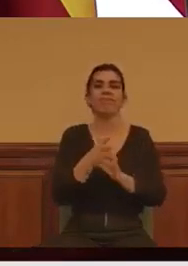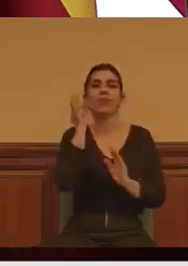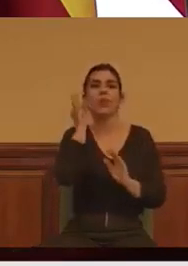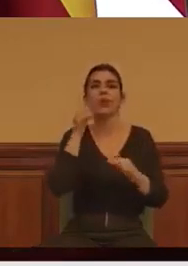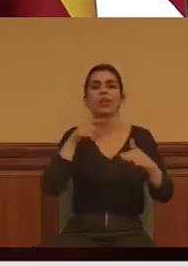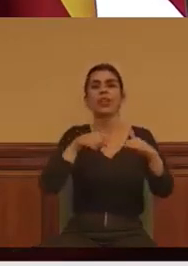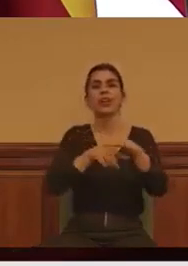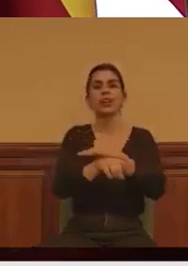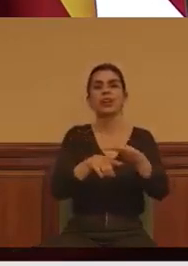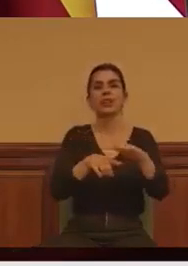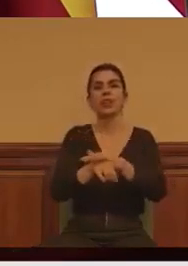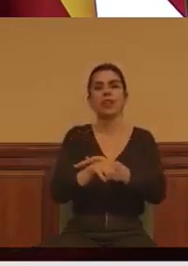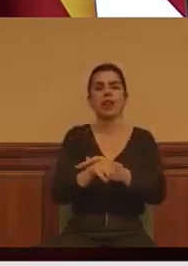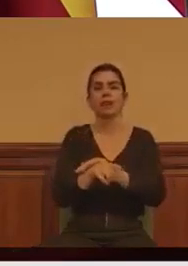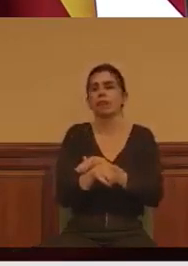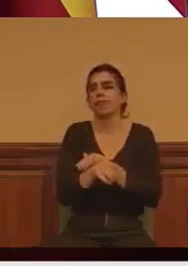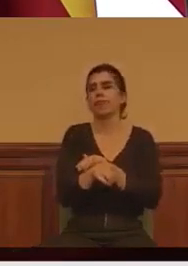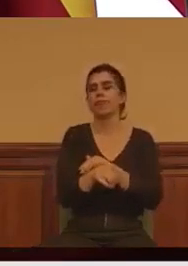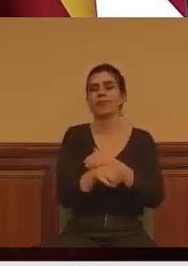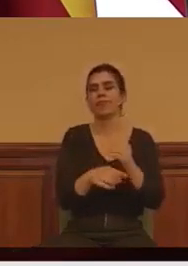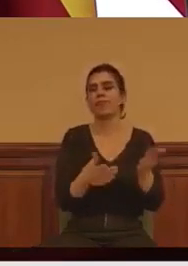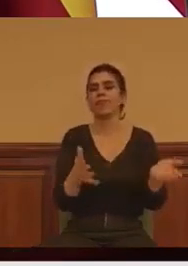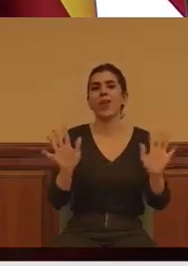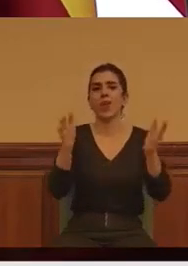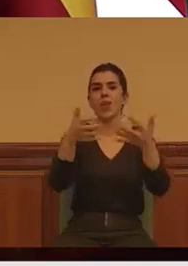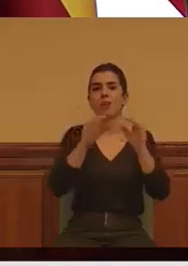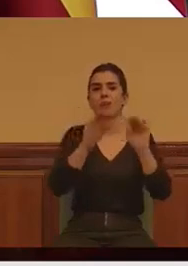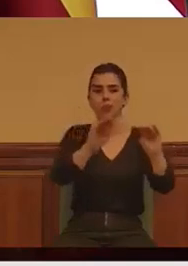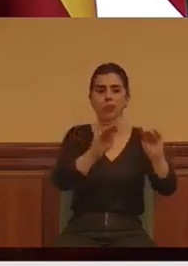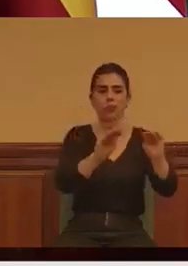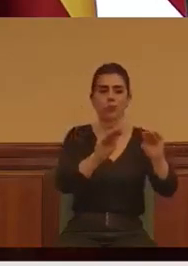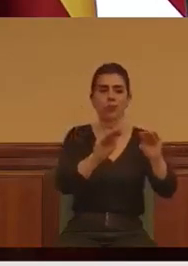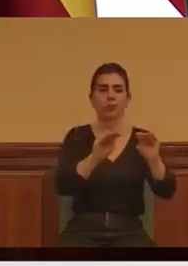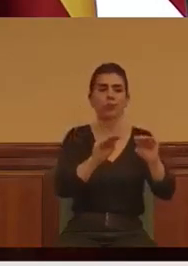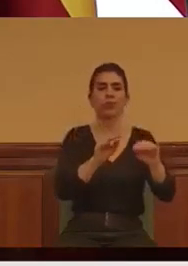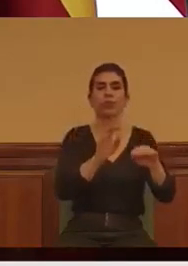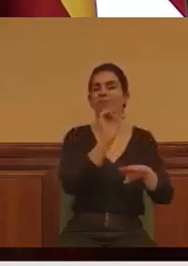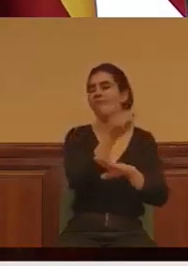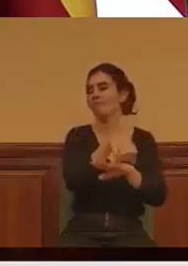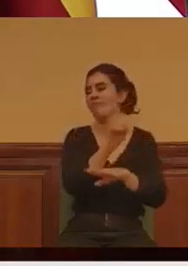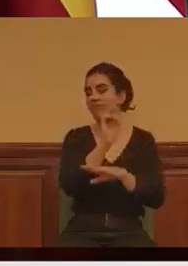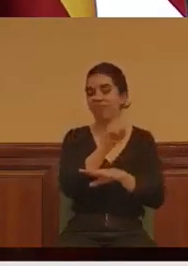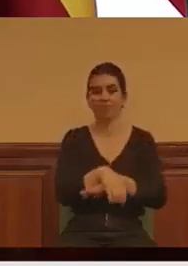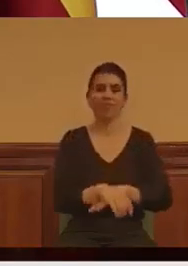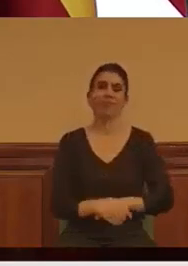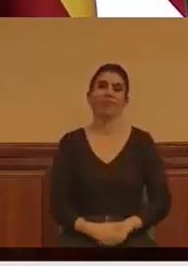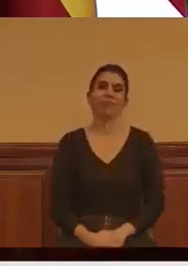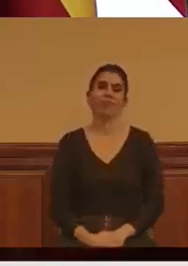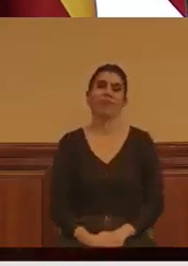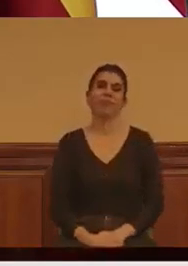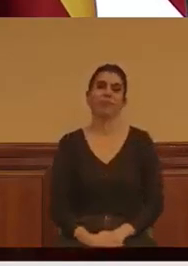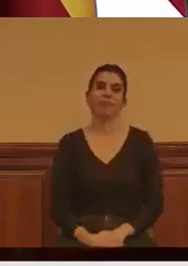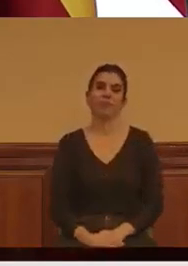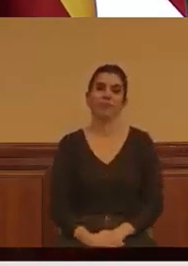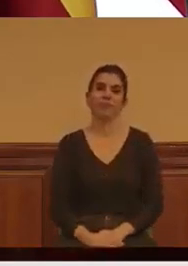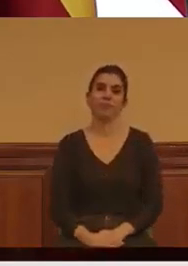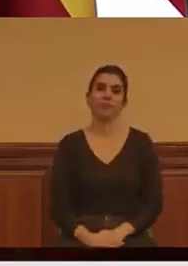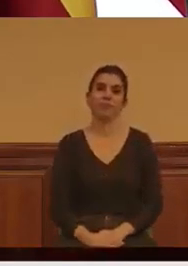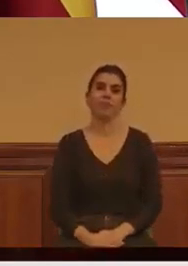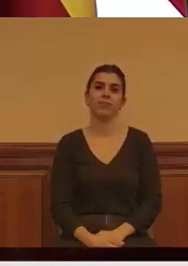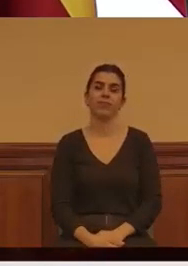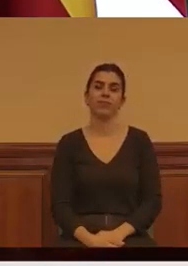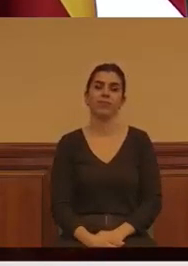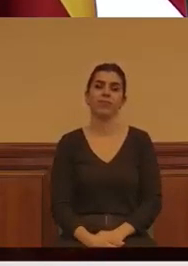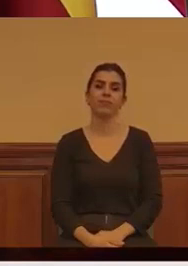a la torera lo que pone en la propia página web del hospital que dirige. ¿Se habría generalizado esta